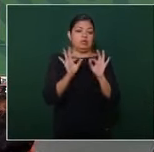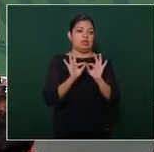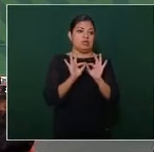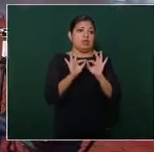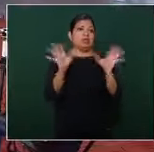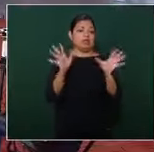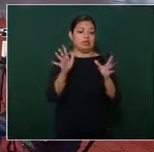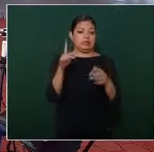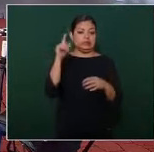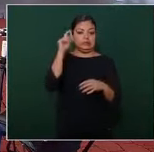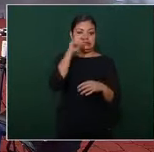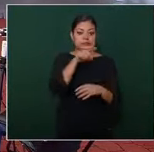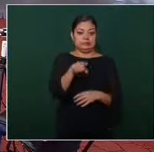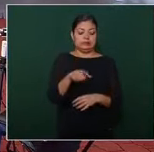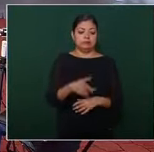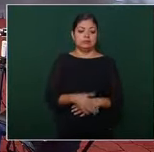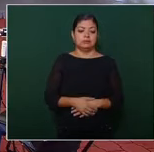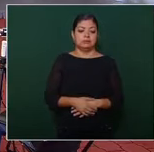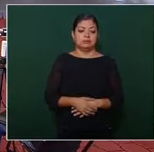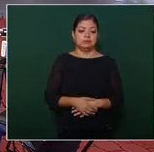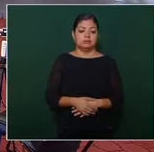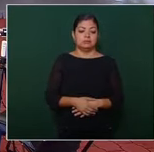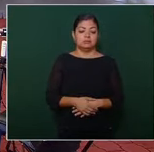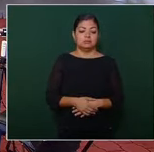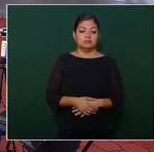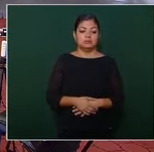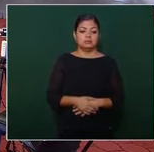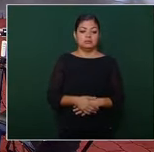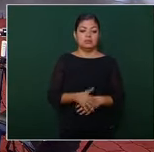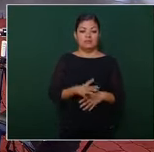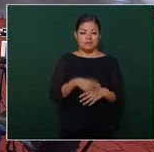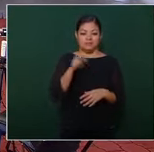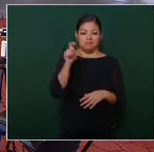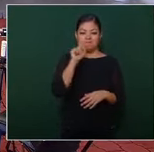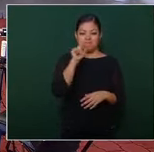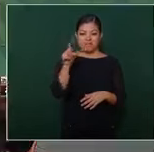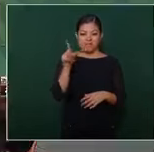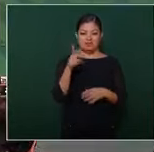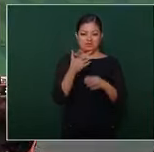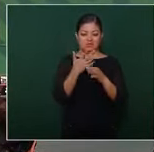por lo que tú estás planteando.